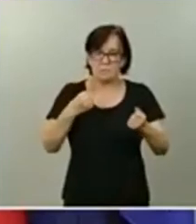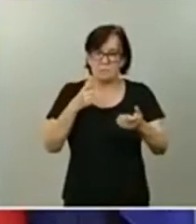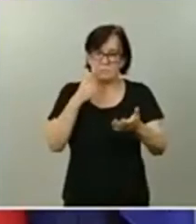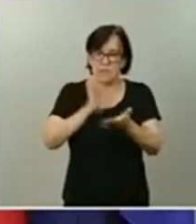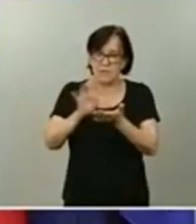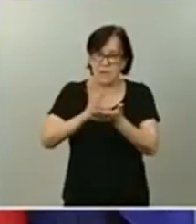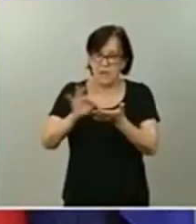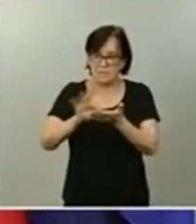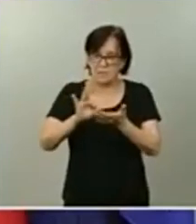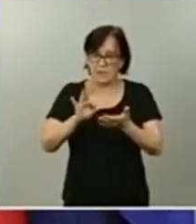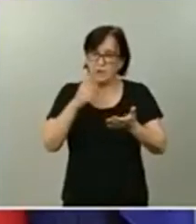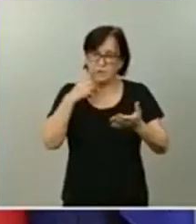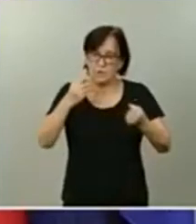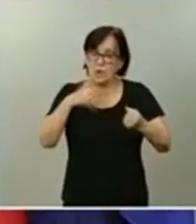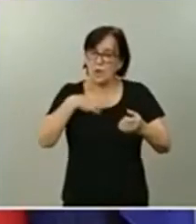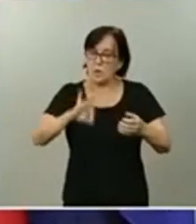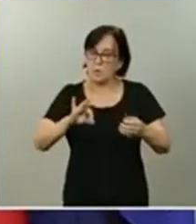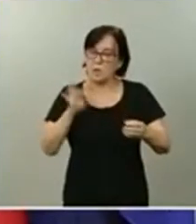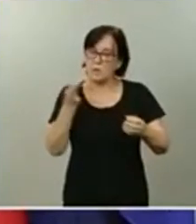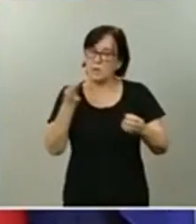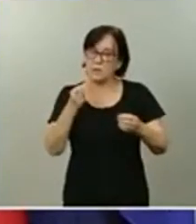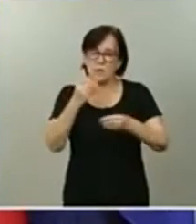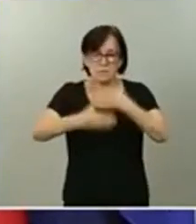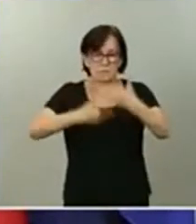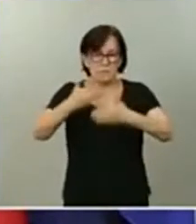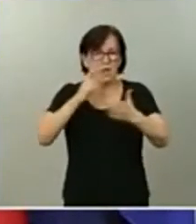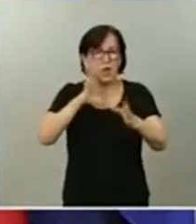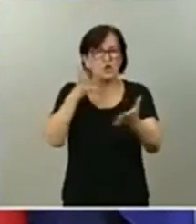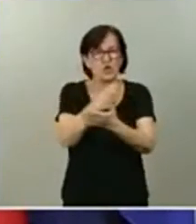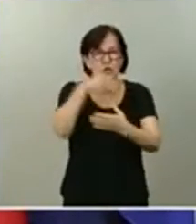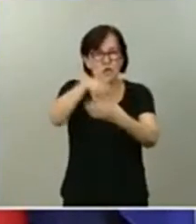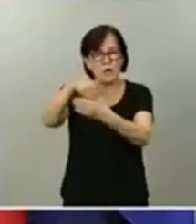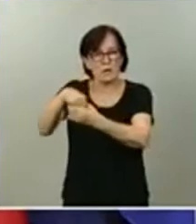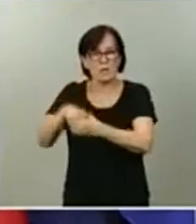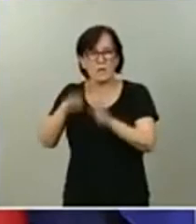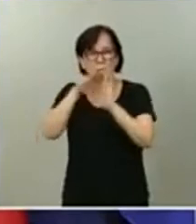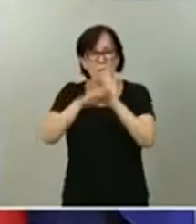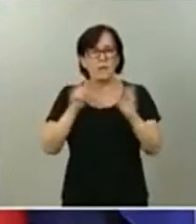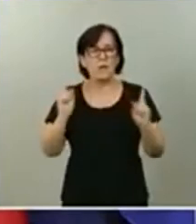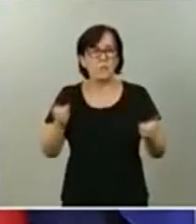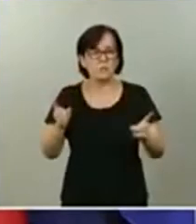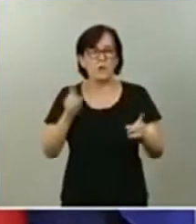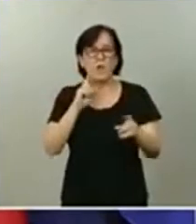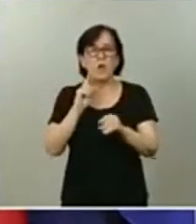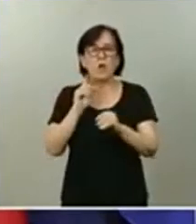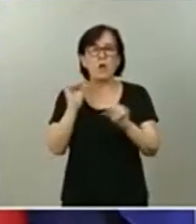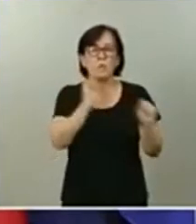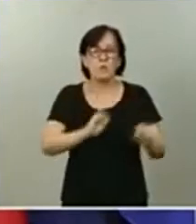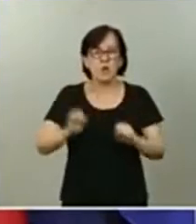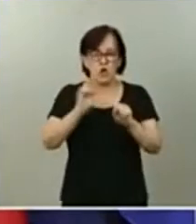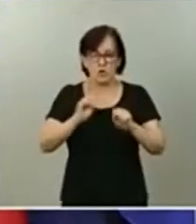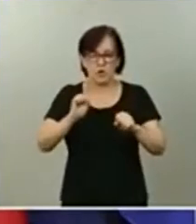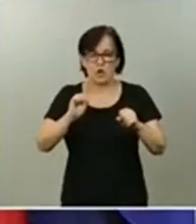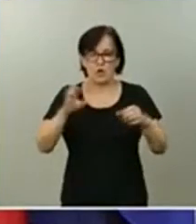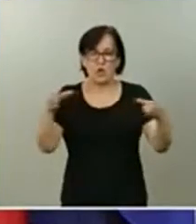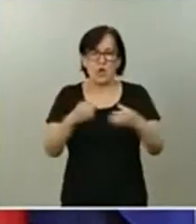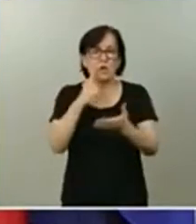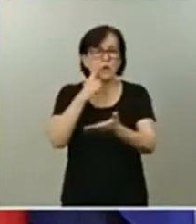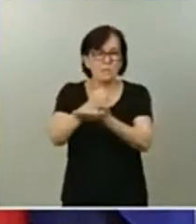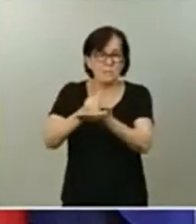falta escalarlas. Y toda la implementación de medidas de prevención y protección colectiva, tanto farmacológicas como no